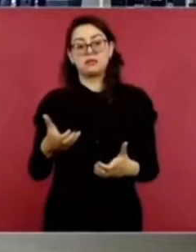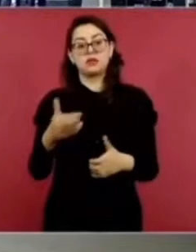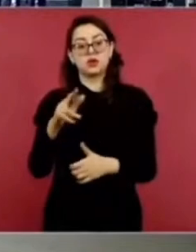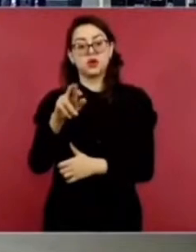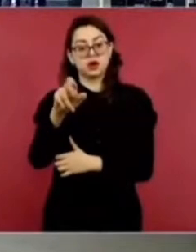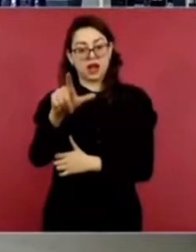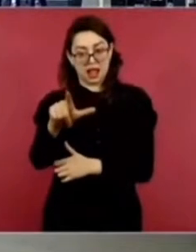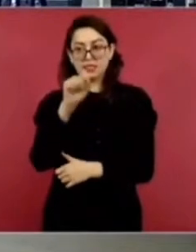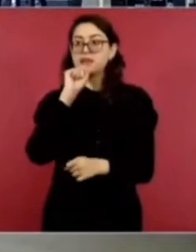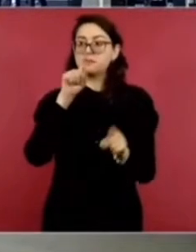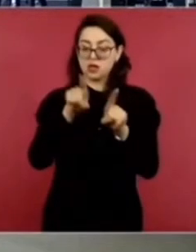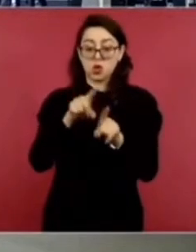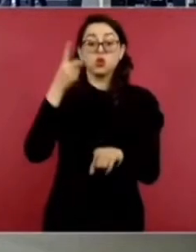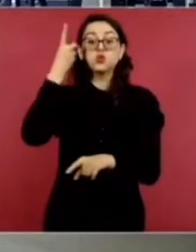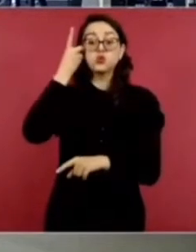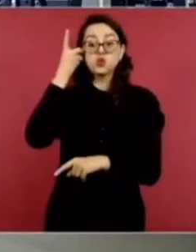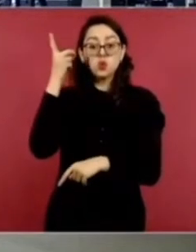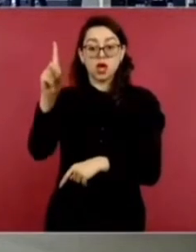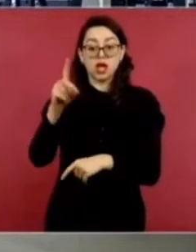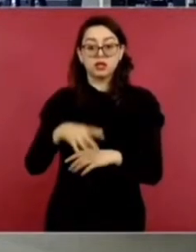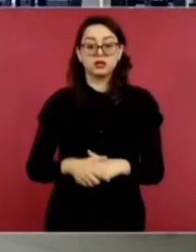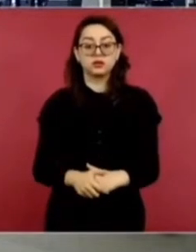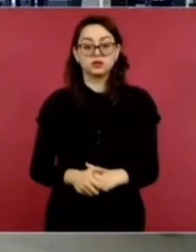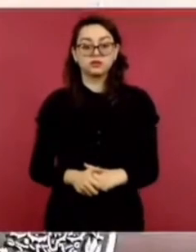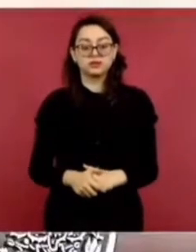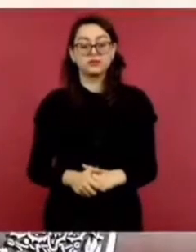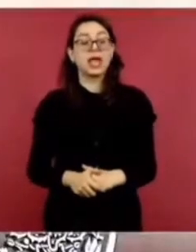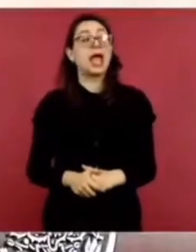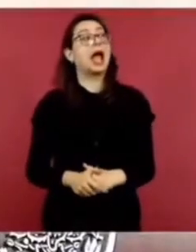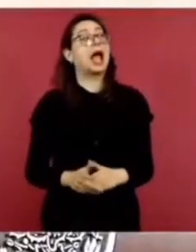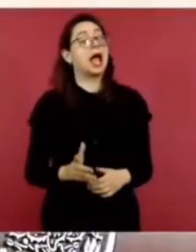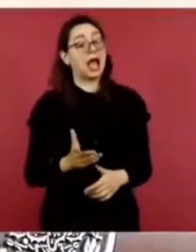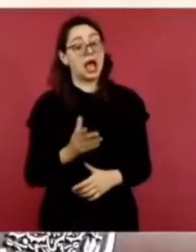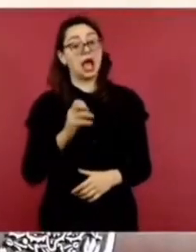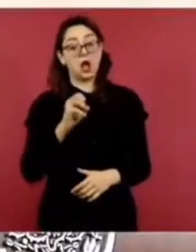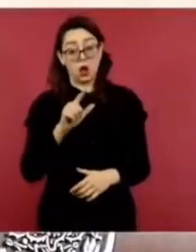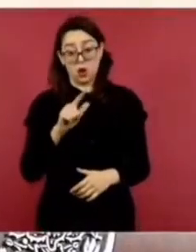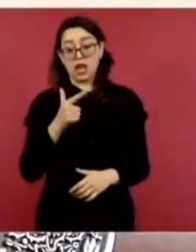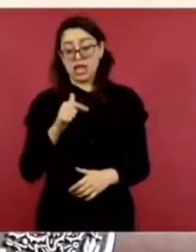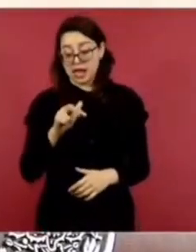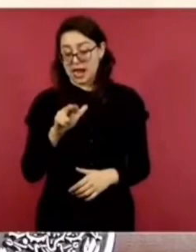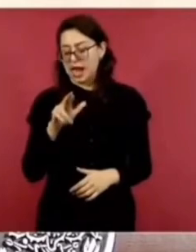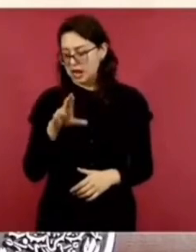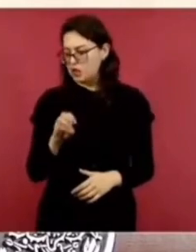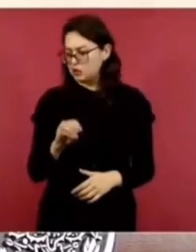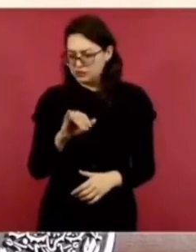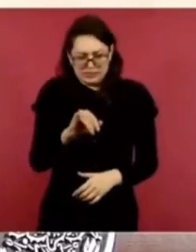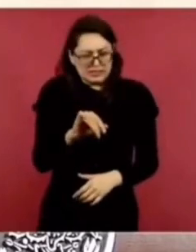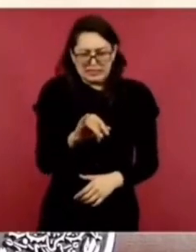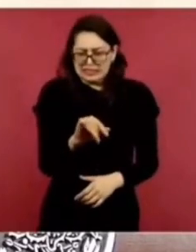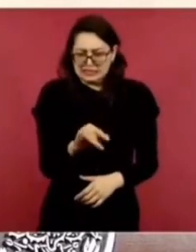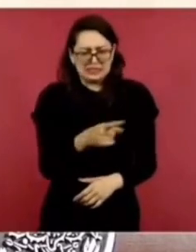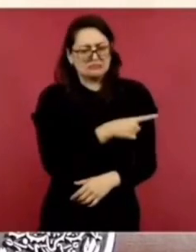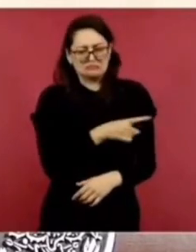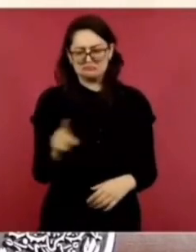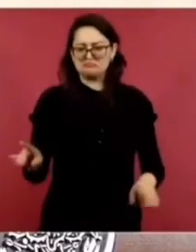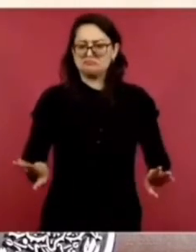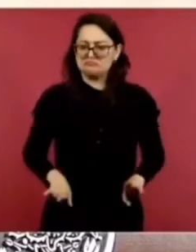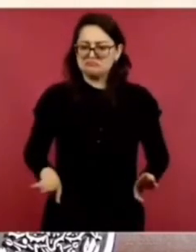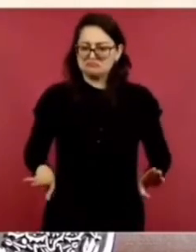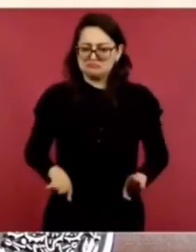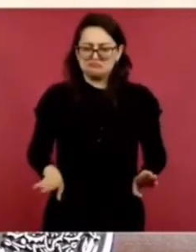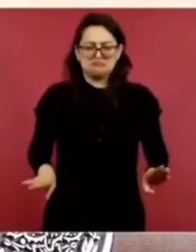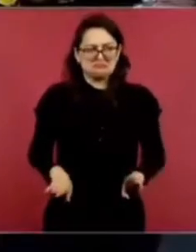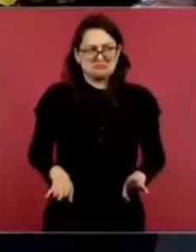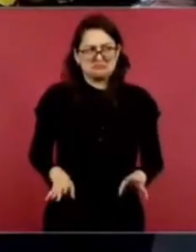este… Ah, Olegario, sí, sí, sí, sí, sí, sí, Olegario. Se han portado muy bien. Yo